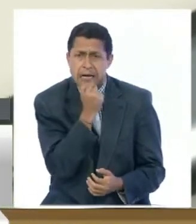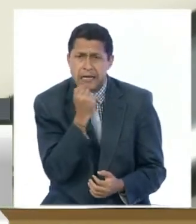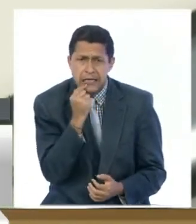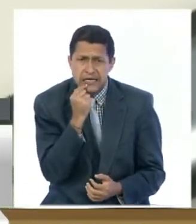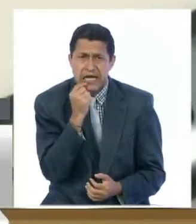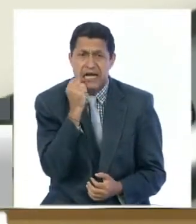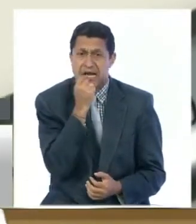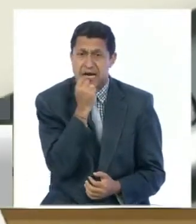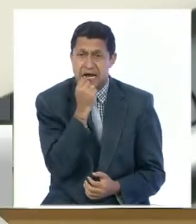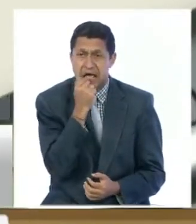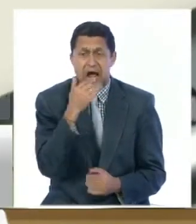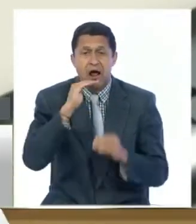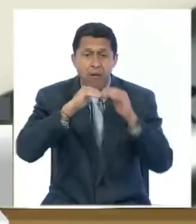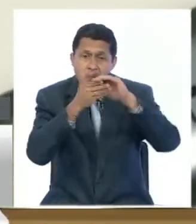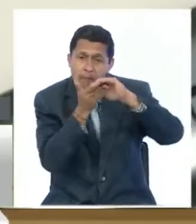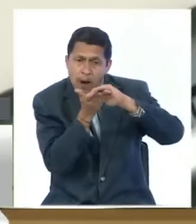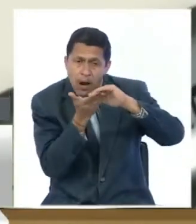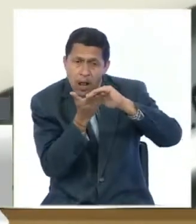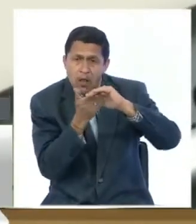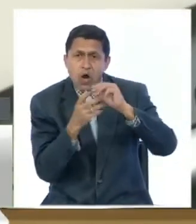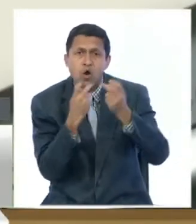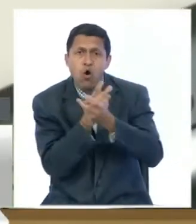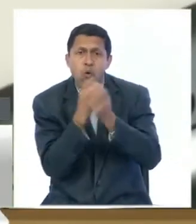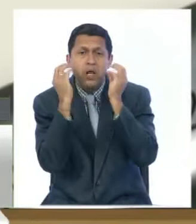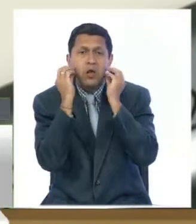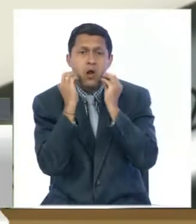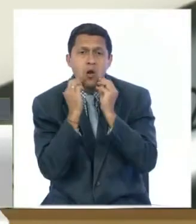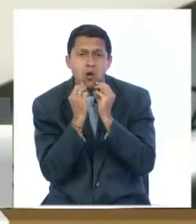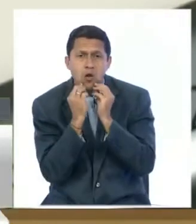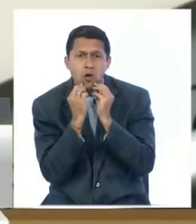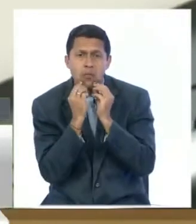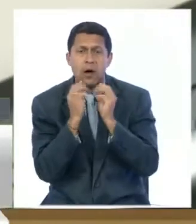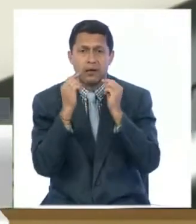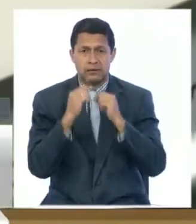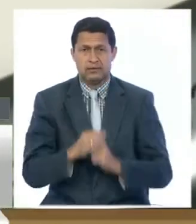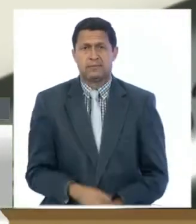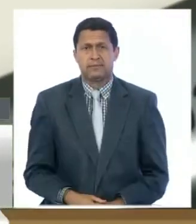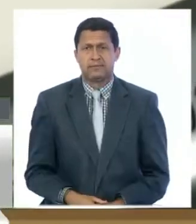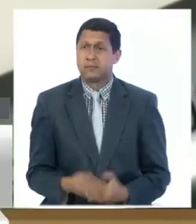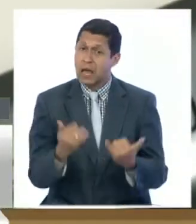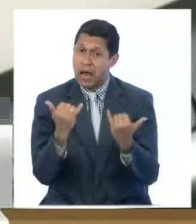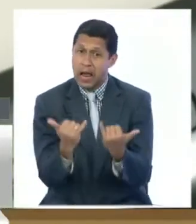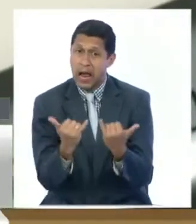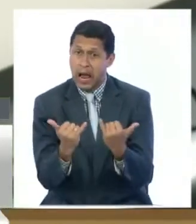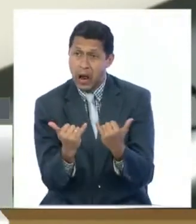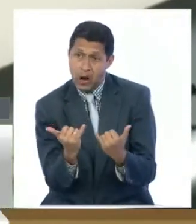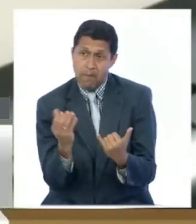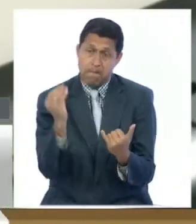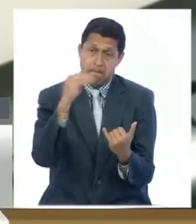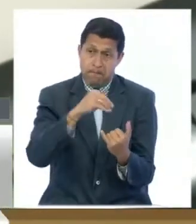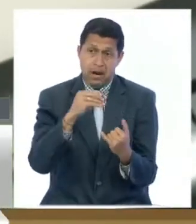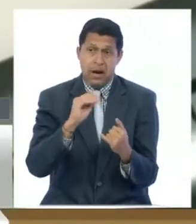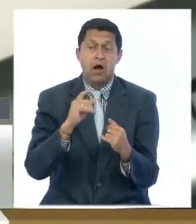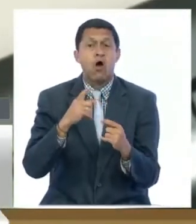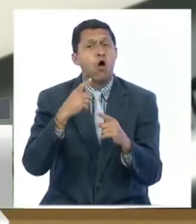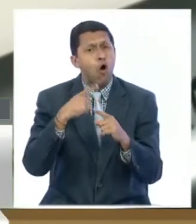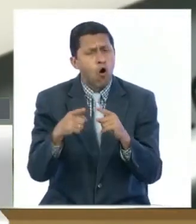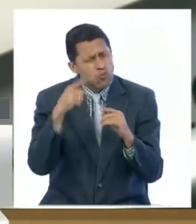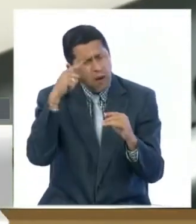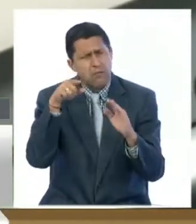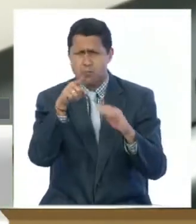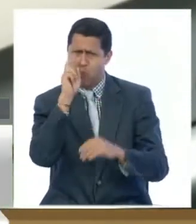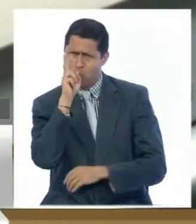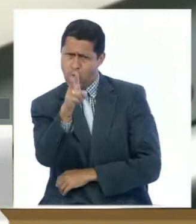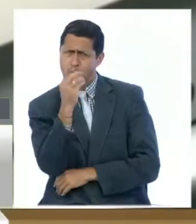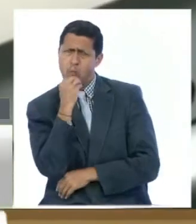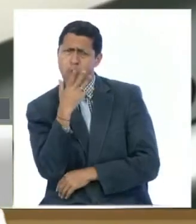dentadura, paladar y el sistema óseo bucal y maxilofacial. Ahora trasciende al área externa ahondando en la imagen que